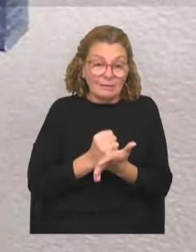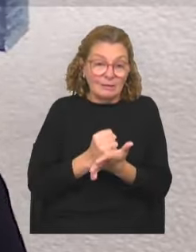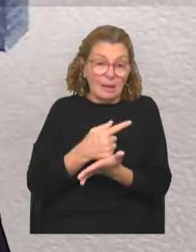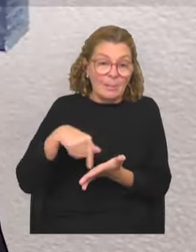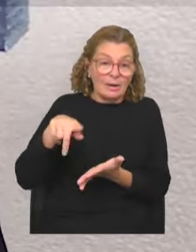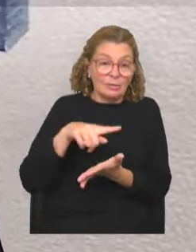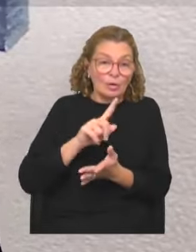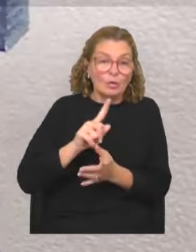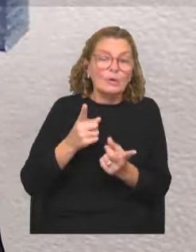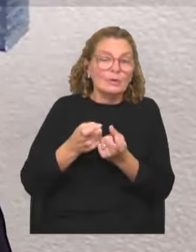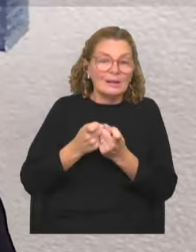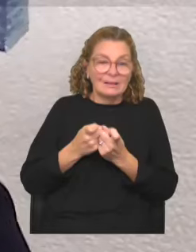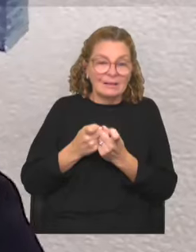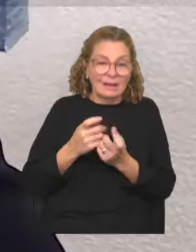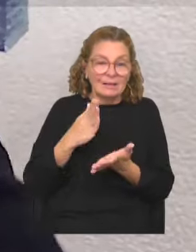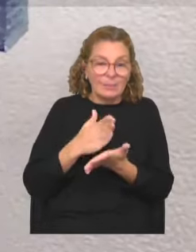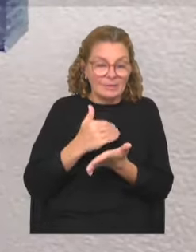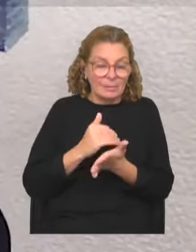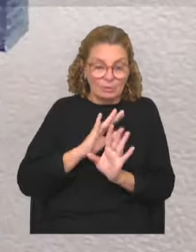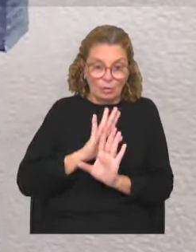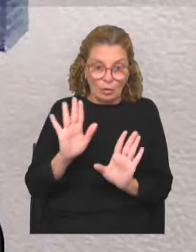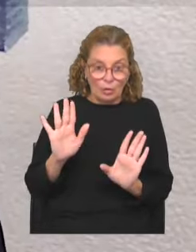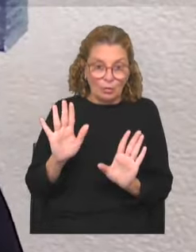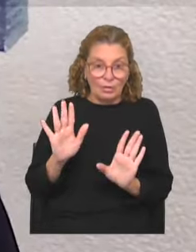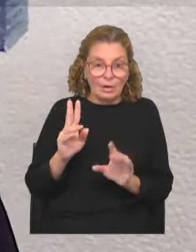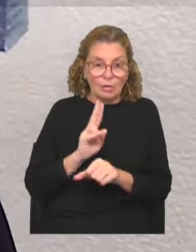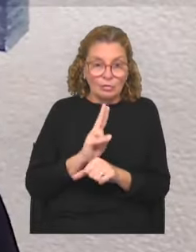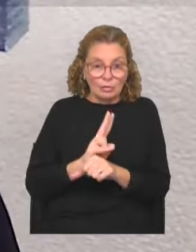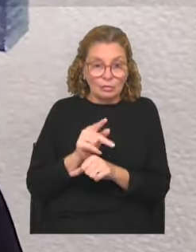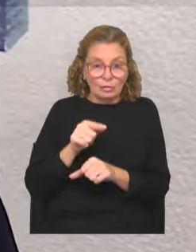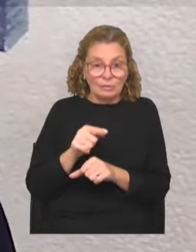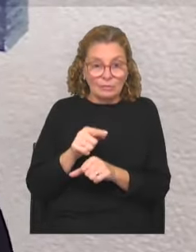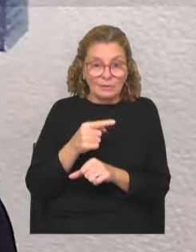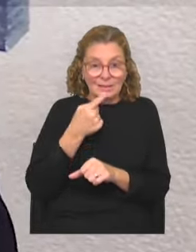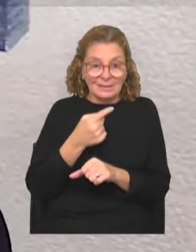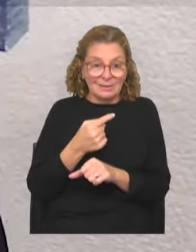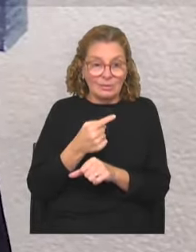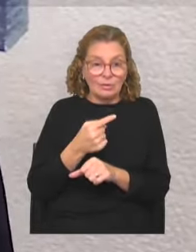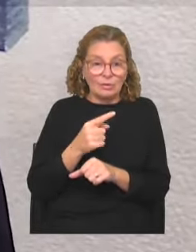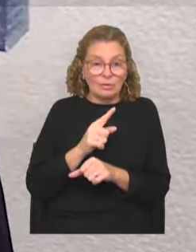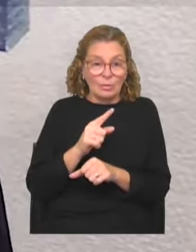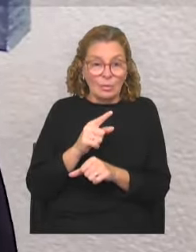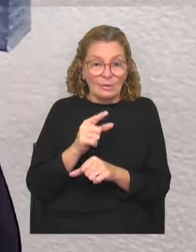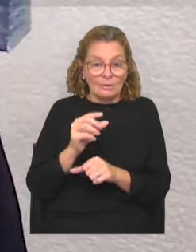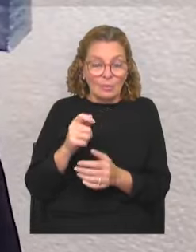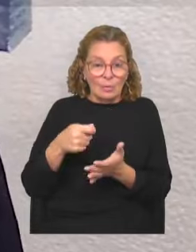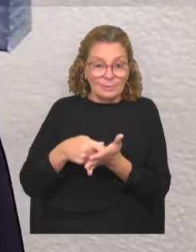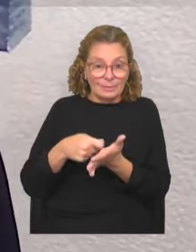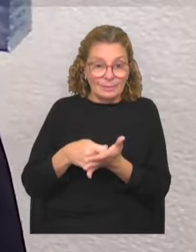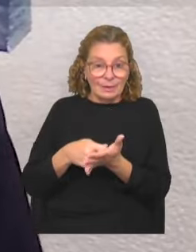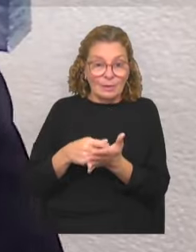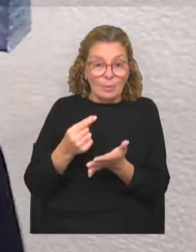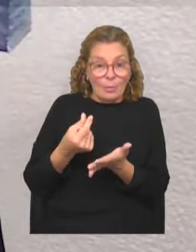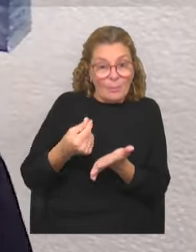todos. No es una necesidad del departamento el control. Con esto voy a que no es una tarifa, es una